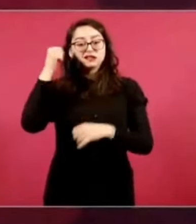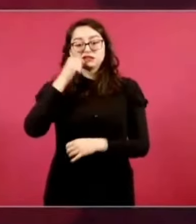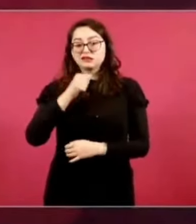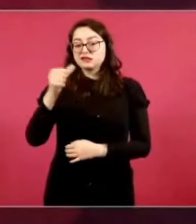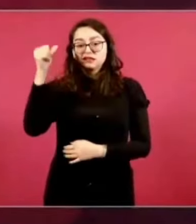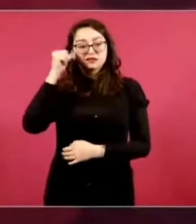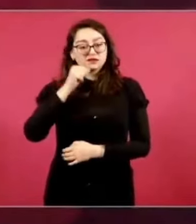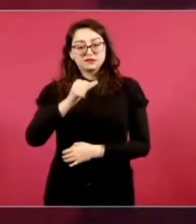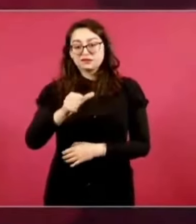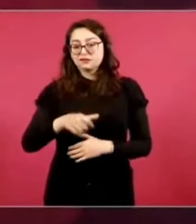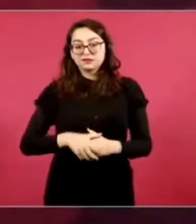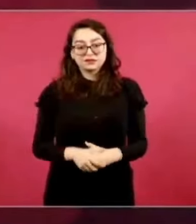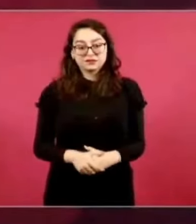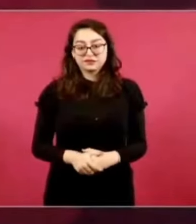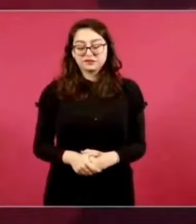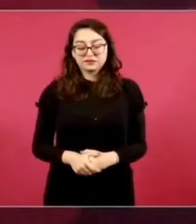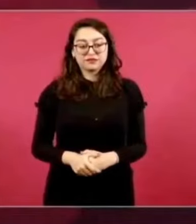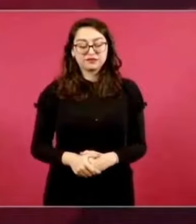Sí,